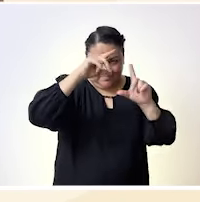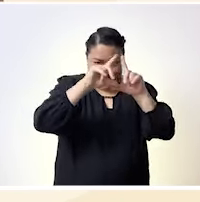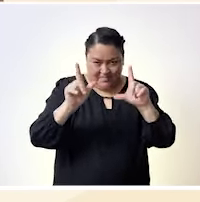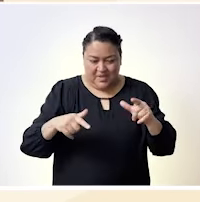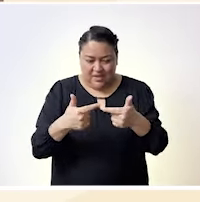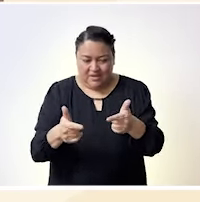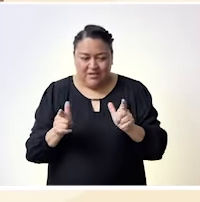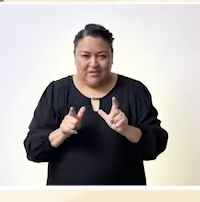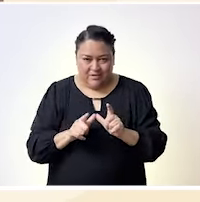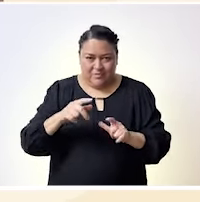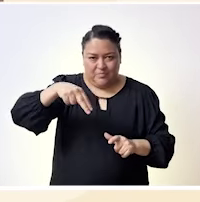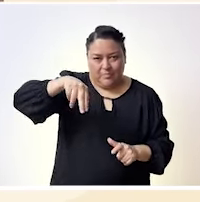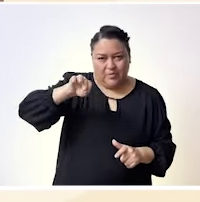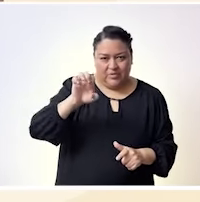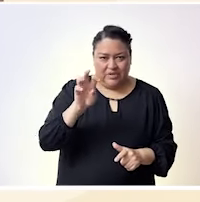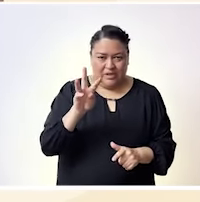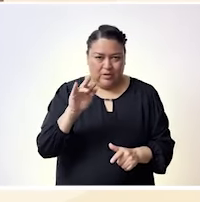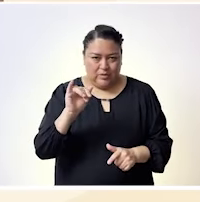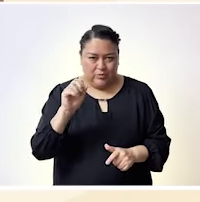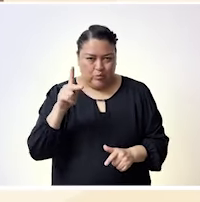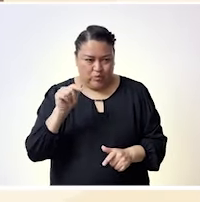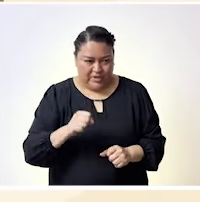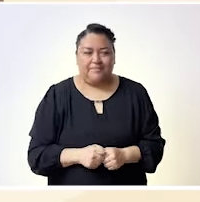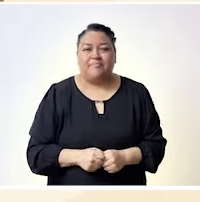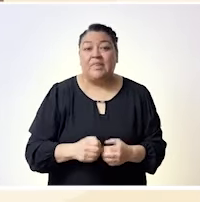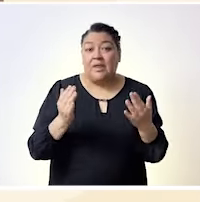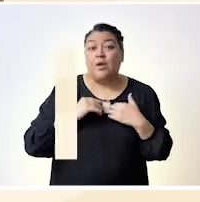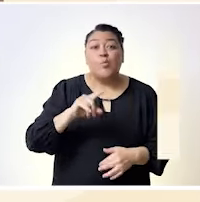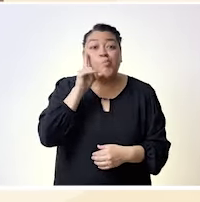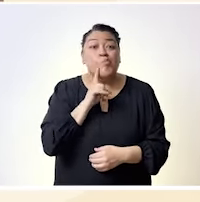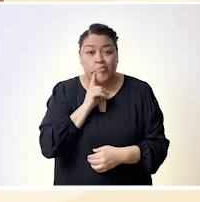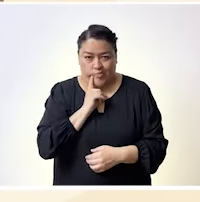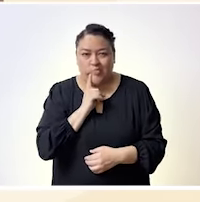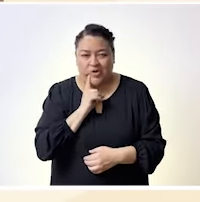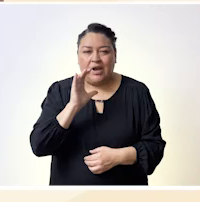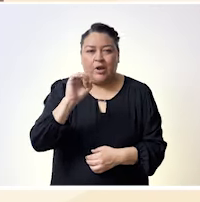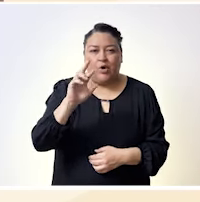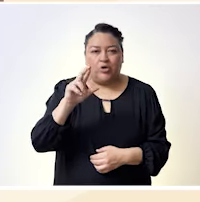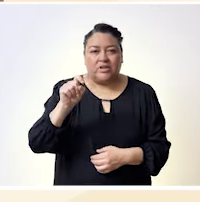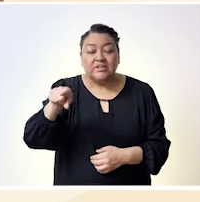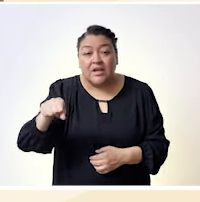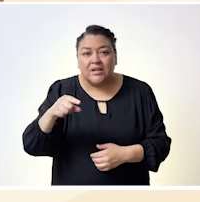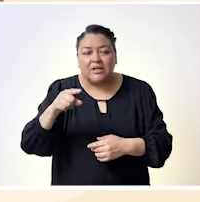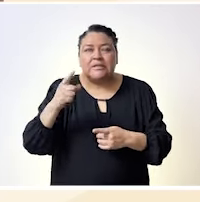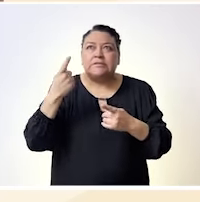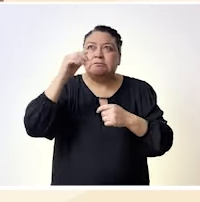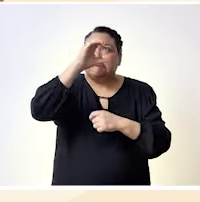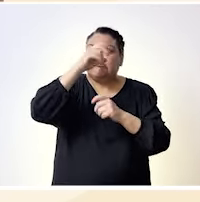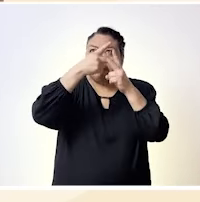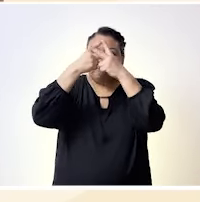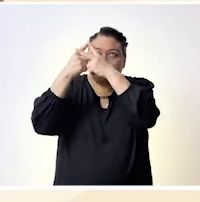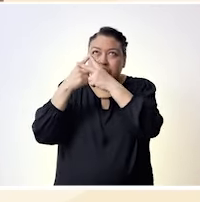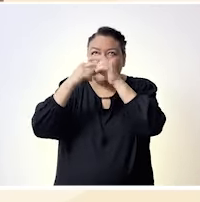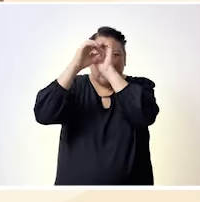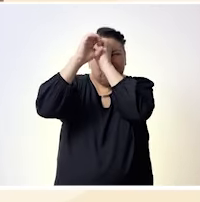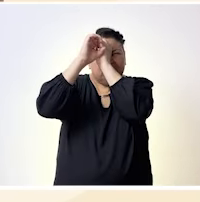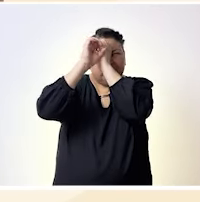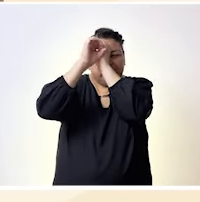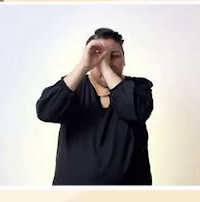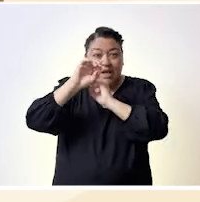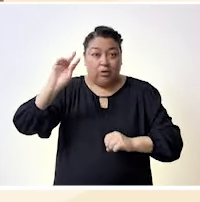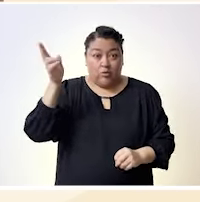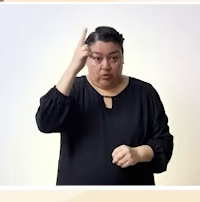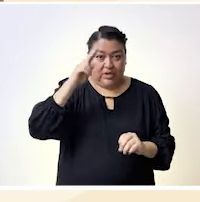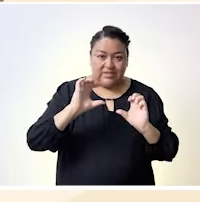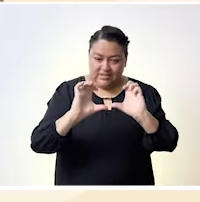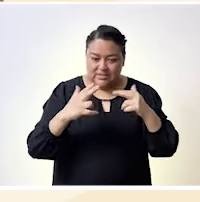preguntas que se le harán a nuestras invitadas y que podrán contestar en un tiempo de máximo cinco minutos y un tercer bloque con una